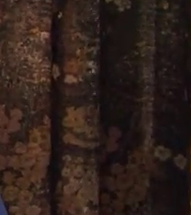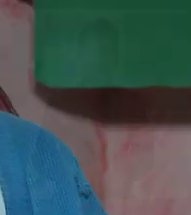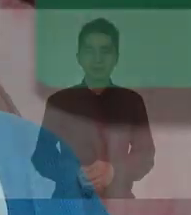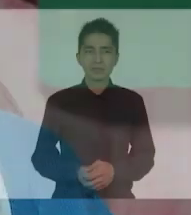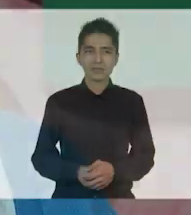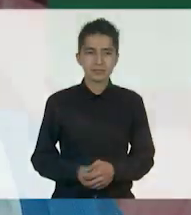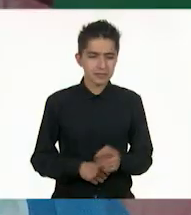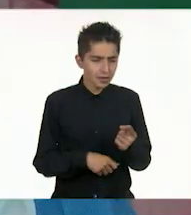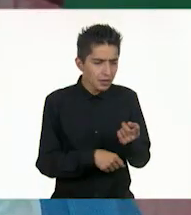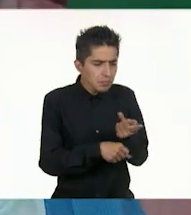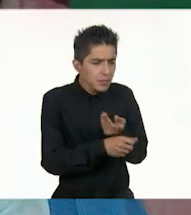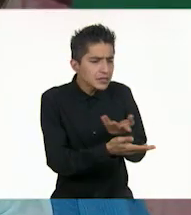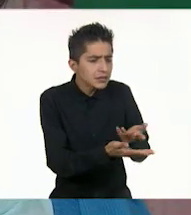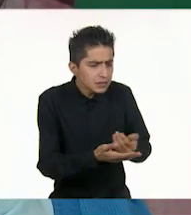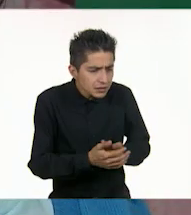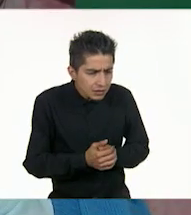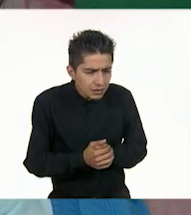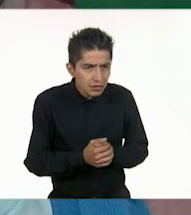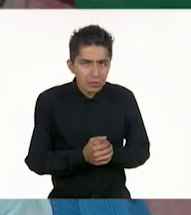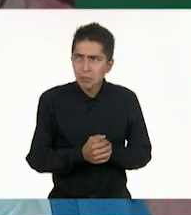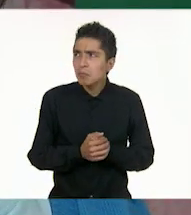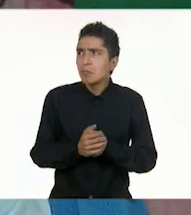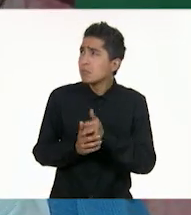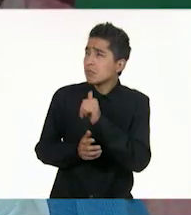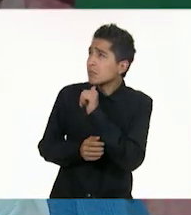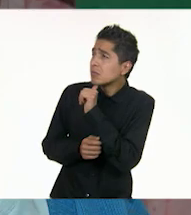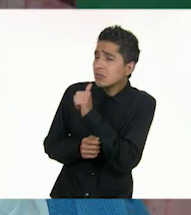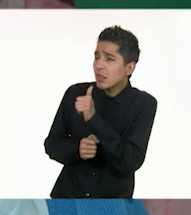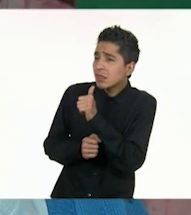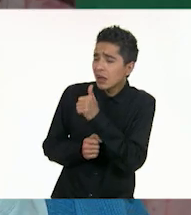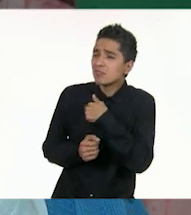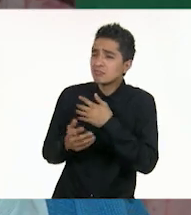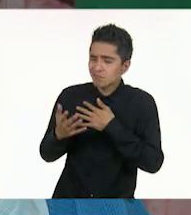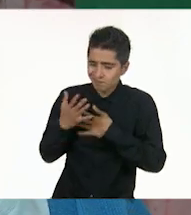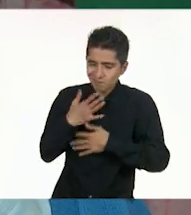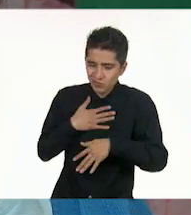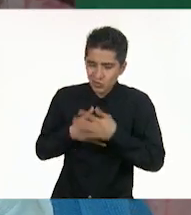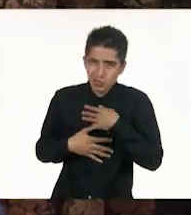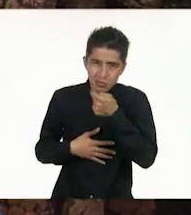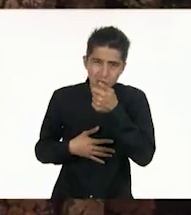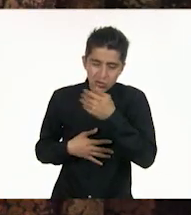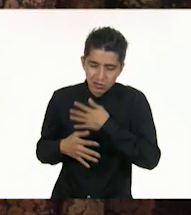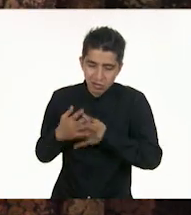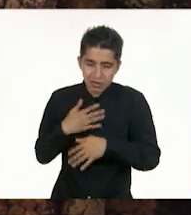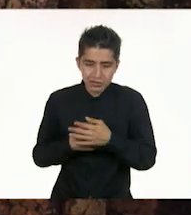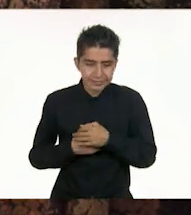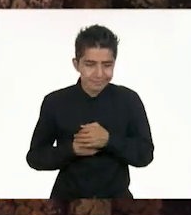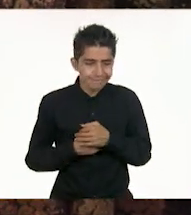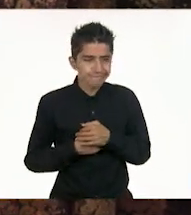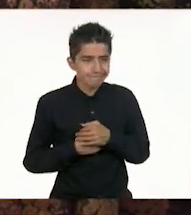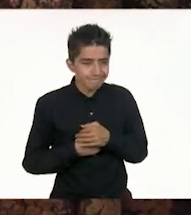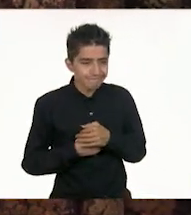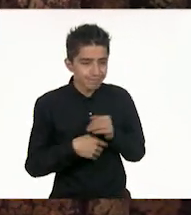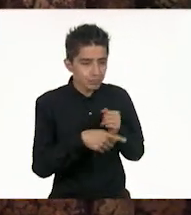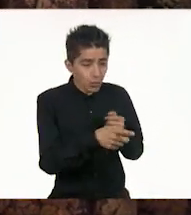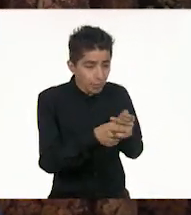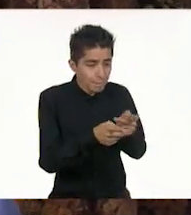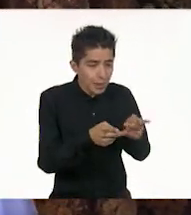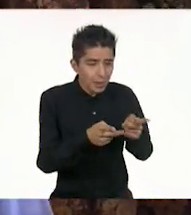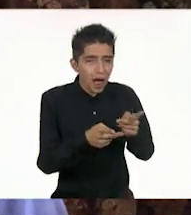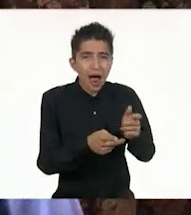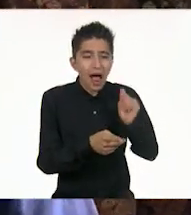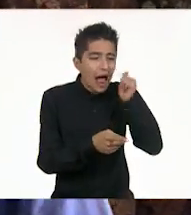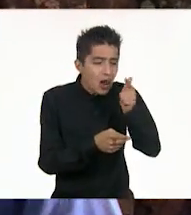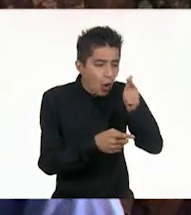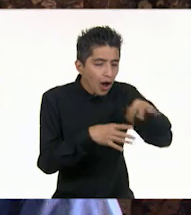¿Y ahora qué te pasa? Nada, es que estoy un poco cansada. Bueno, prepárate una botana y vente a ver el